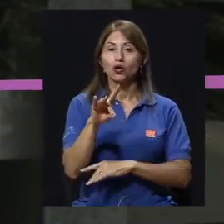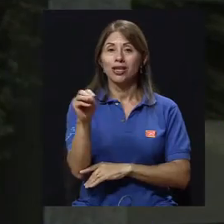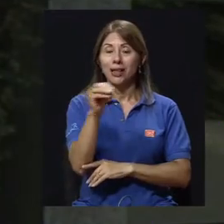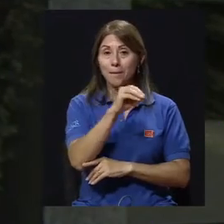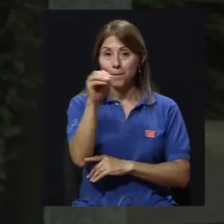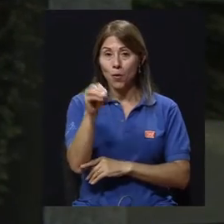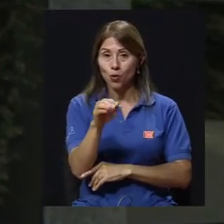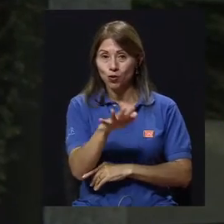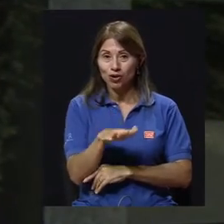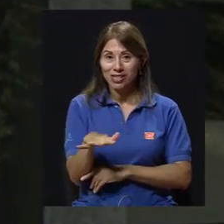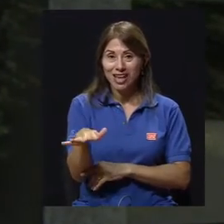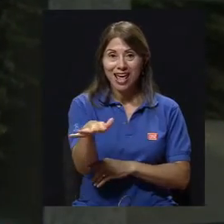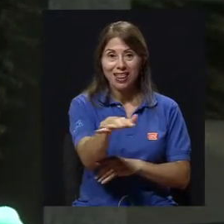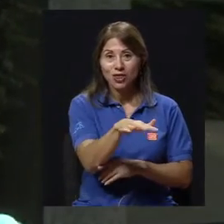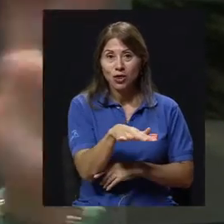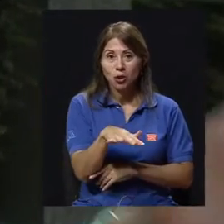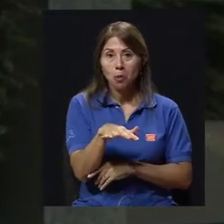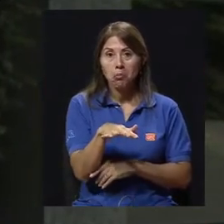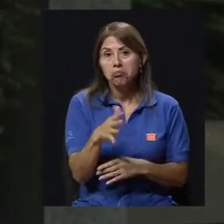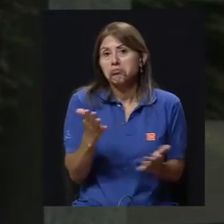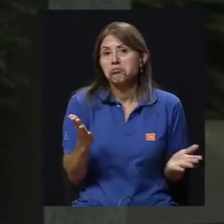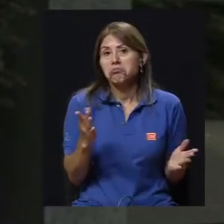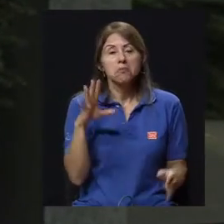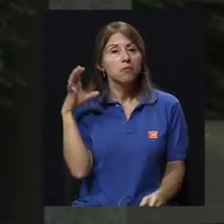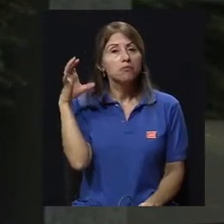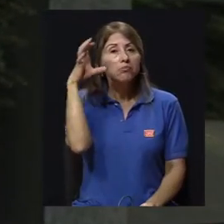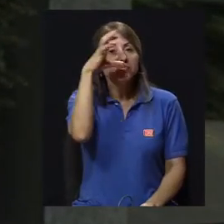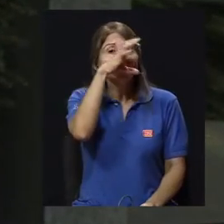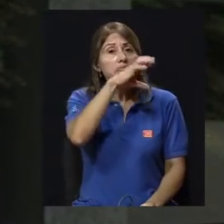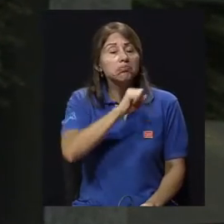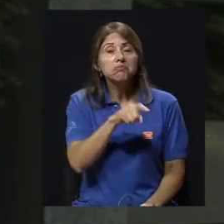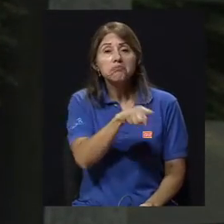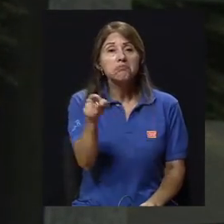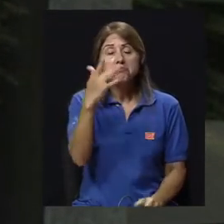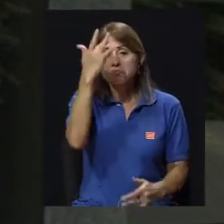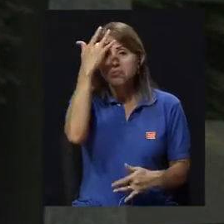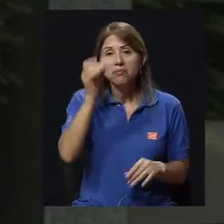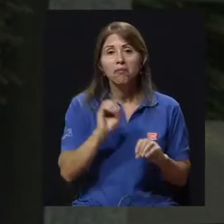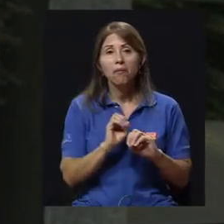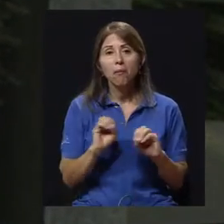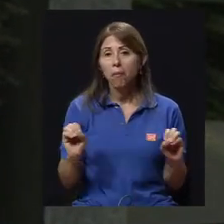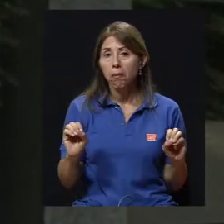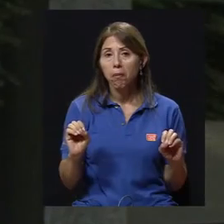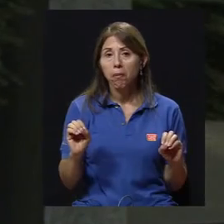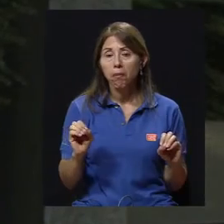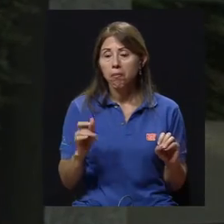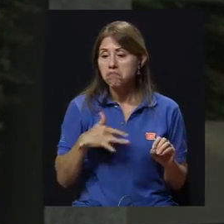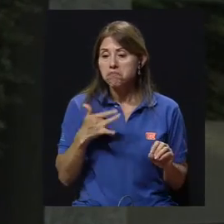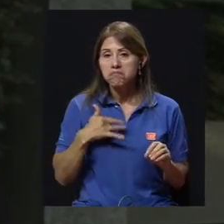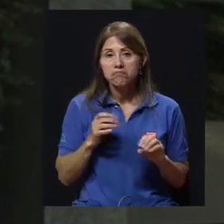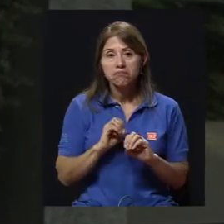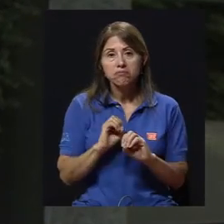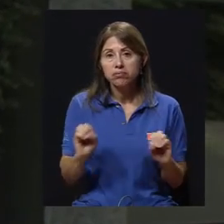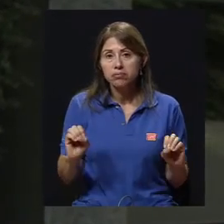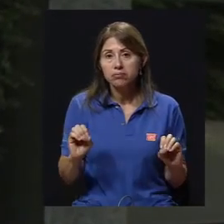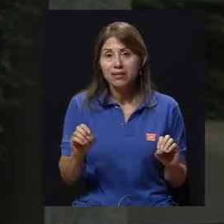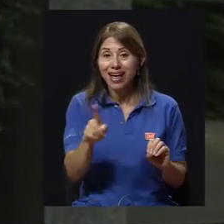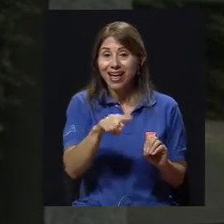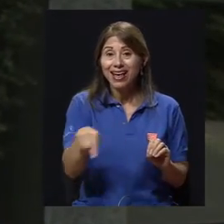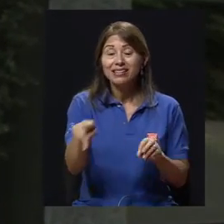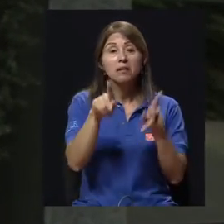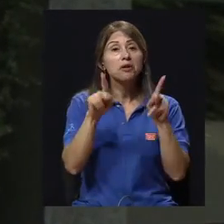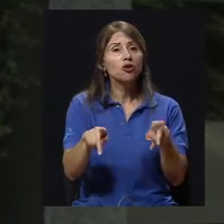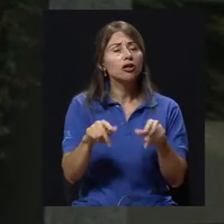de ese grupo que ni se enteró, que se contaminó, que tiene